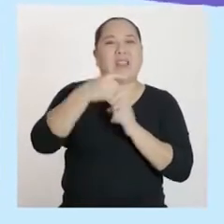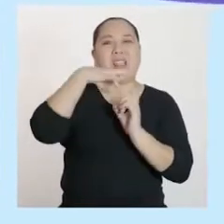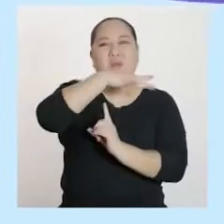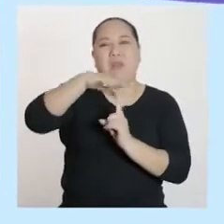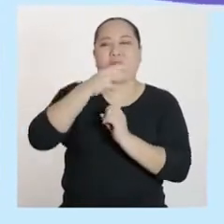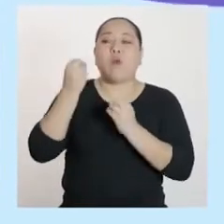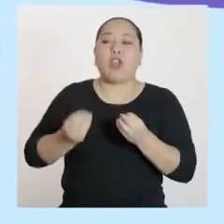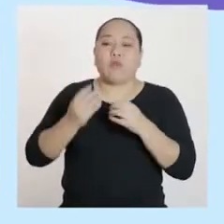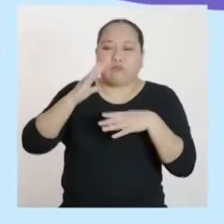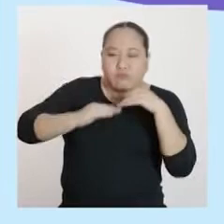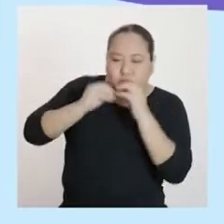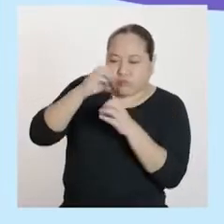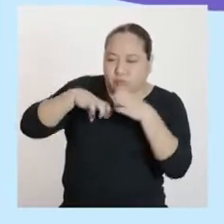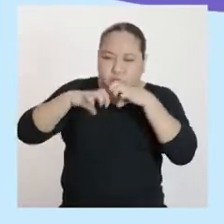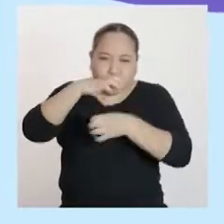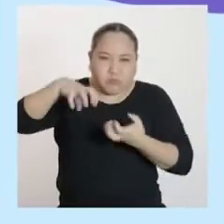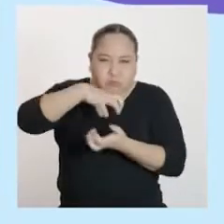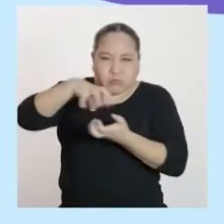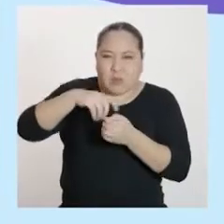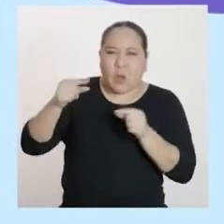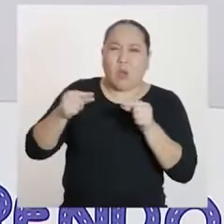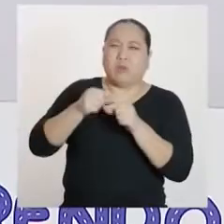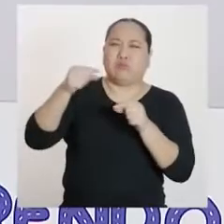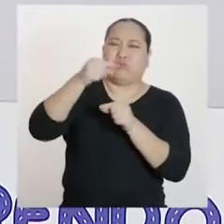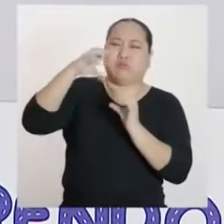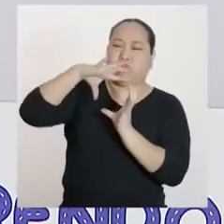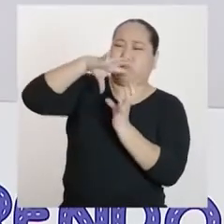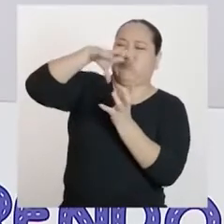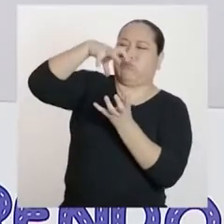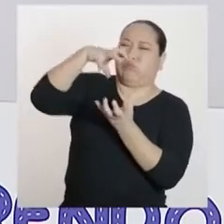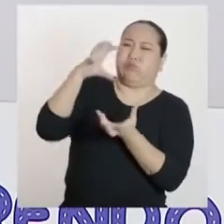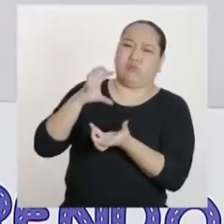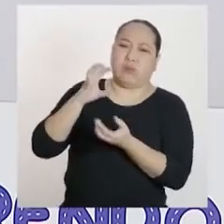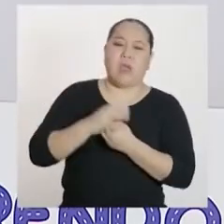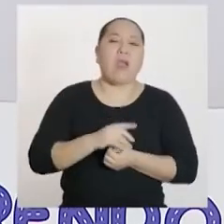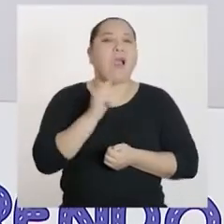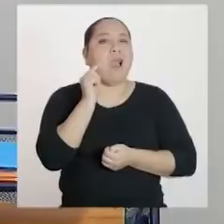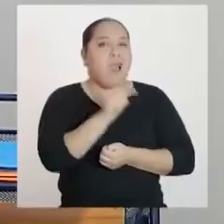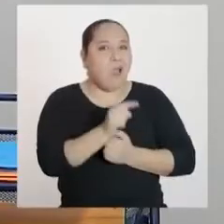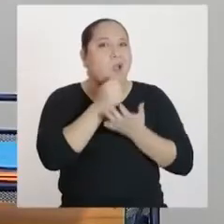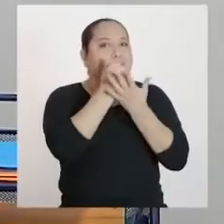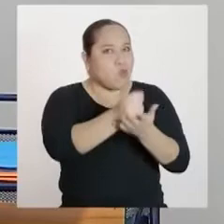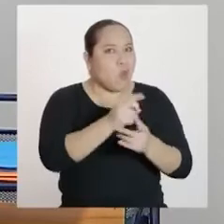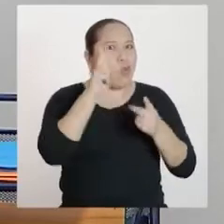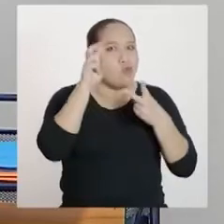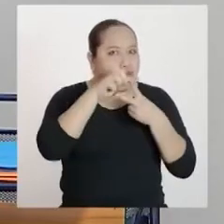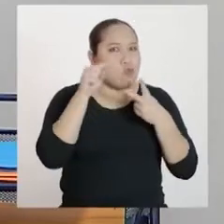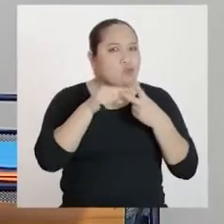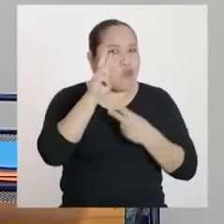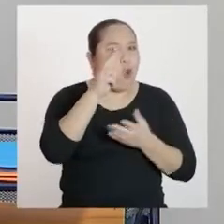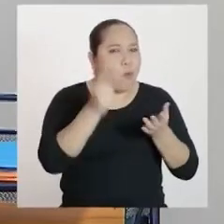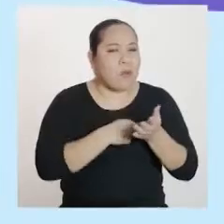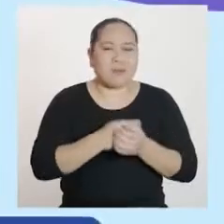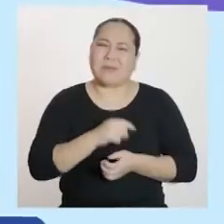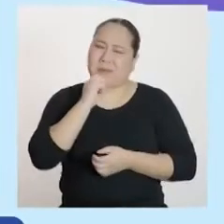proceso de fabricación se emiten gases a la atmósfera. Entonces, tienen un doble beneficio. Te dije que era una gran